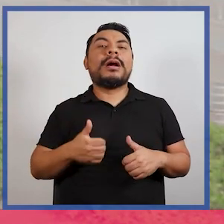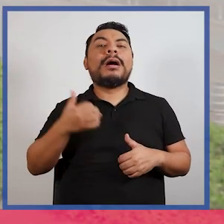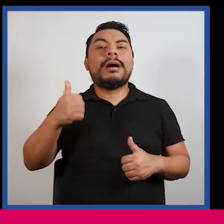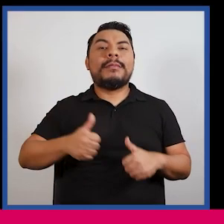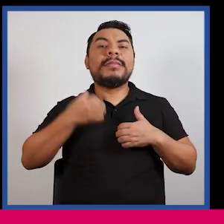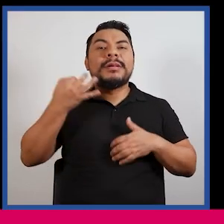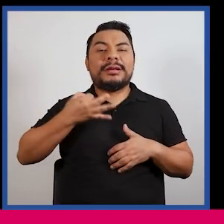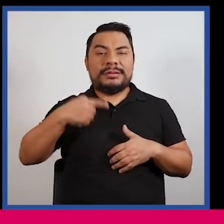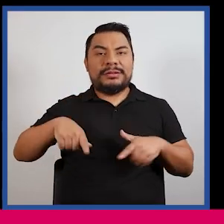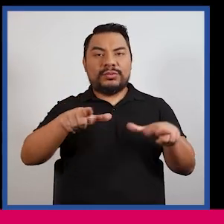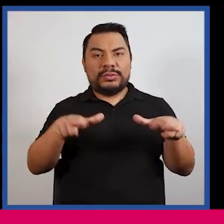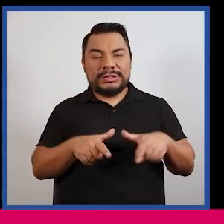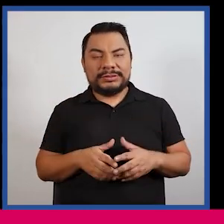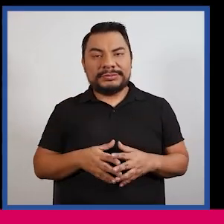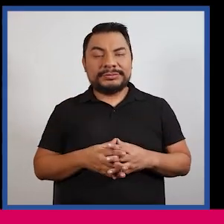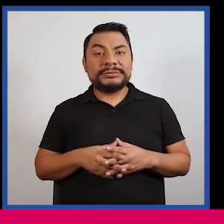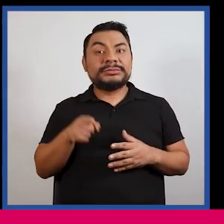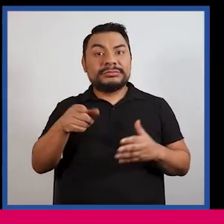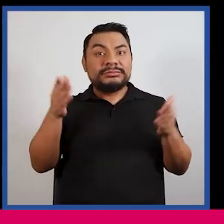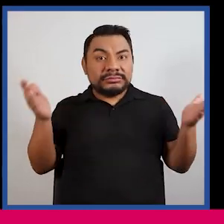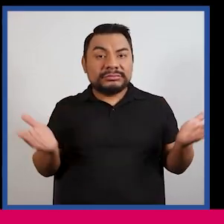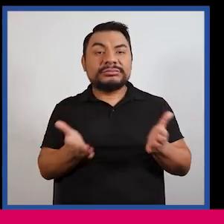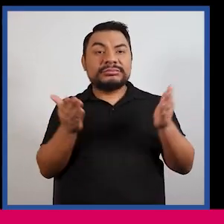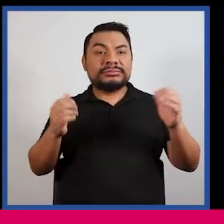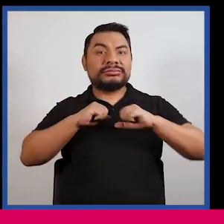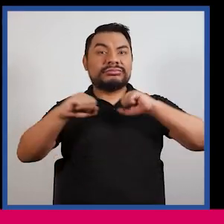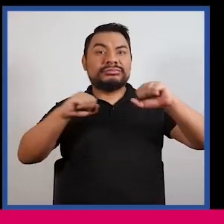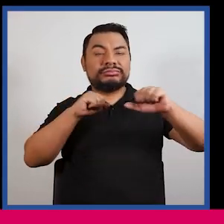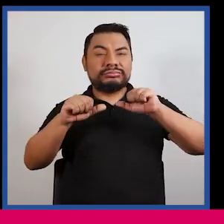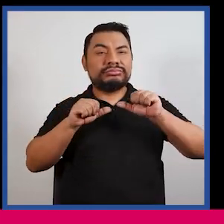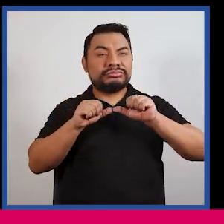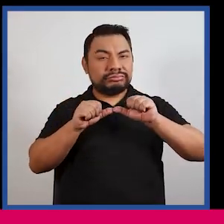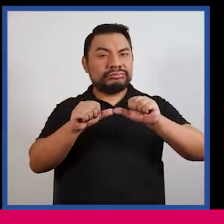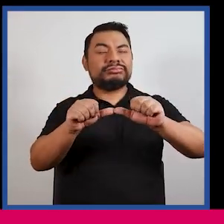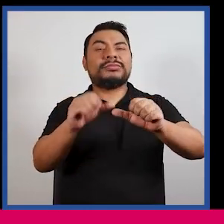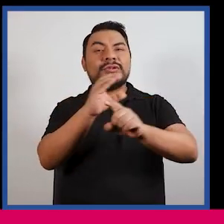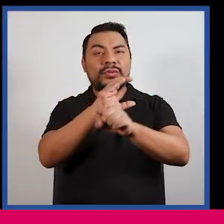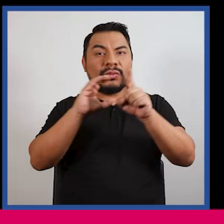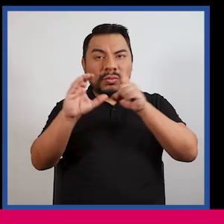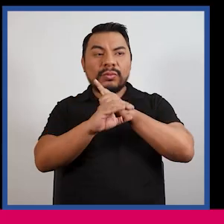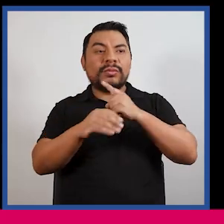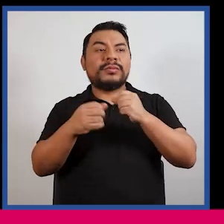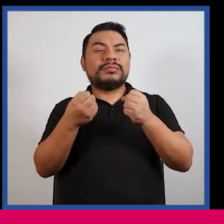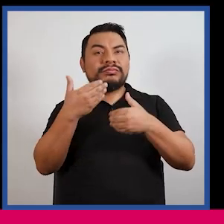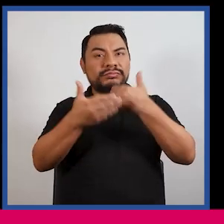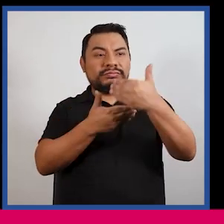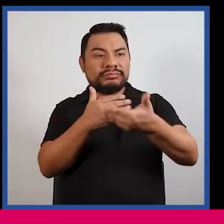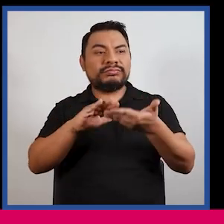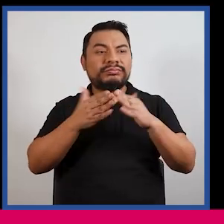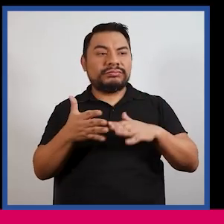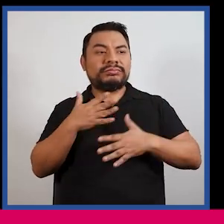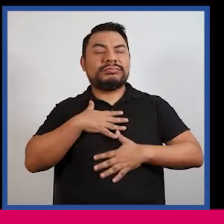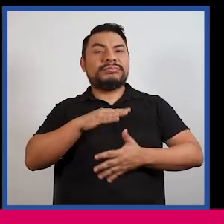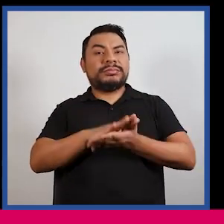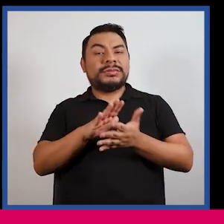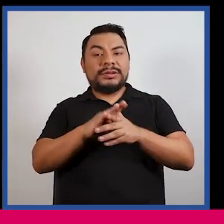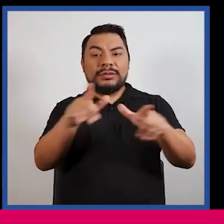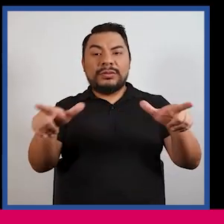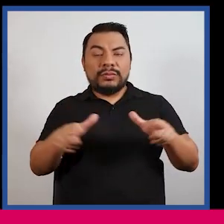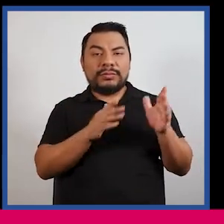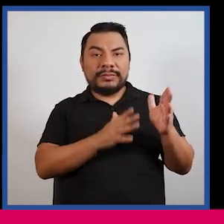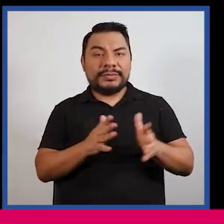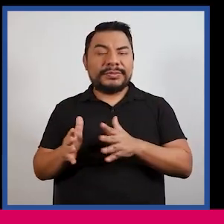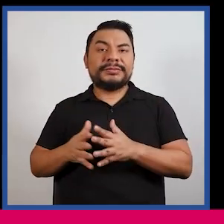vida en el distrito. Promueven la movilidad sostenible, cultura, urbanismo y preparación de los